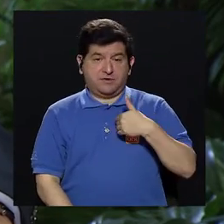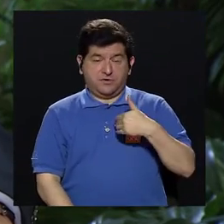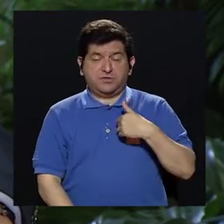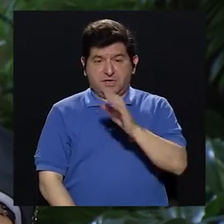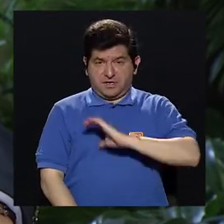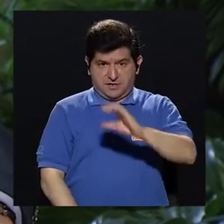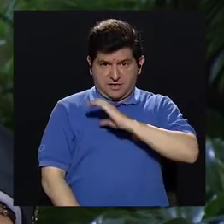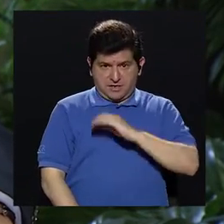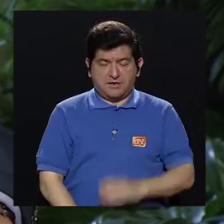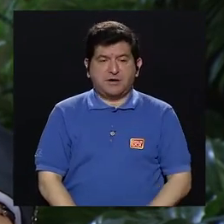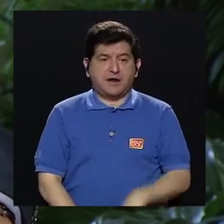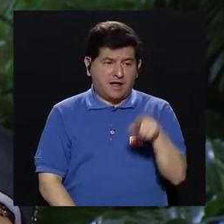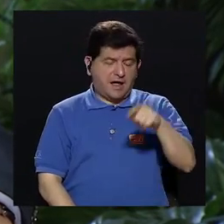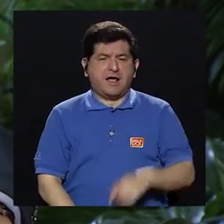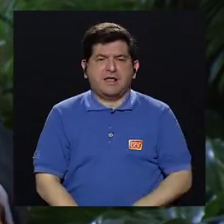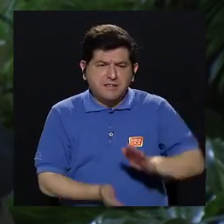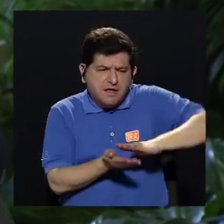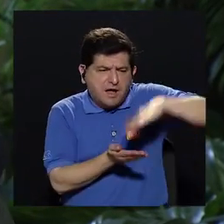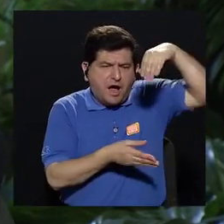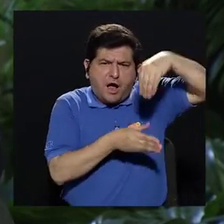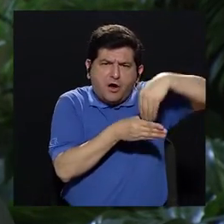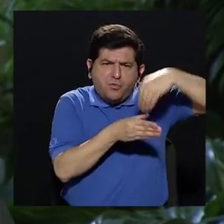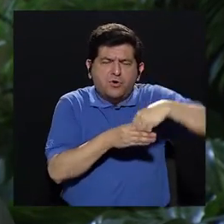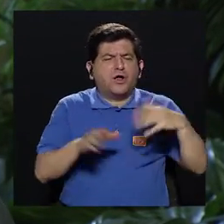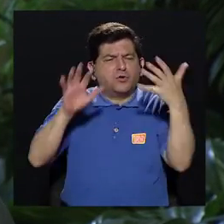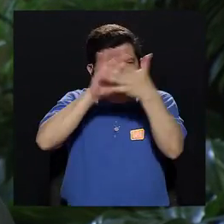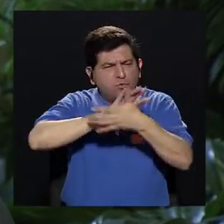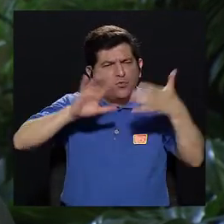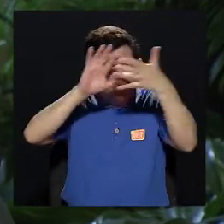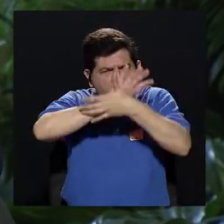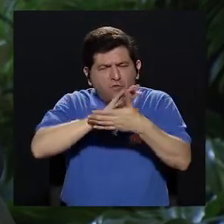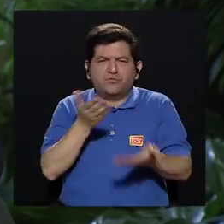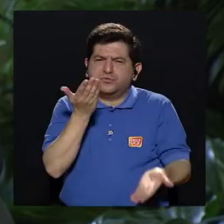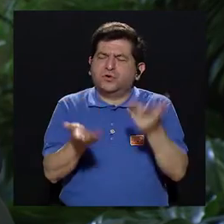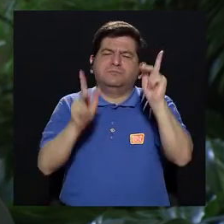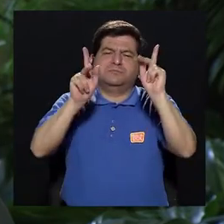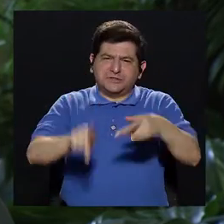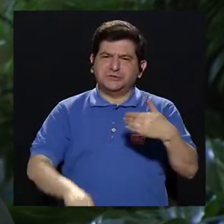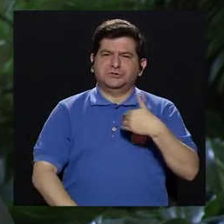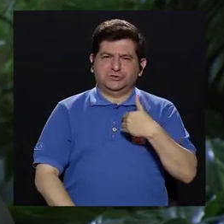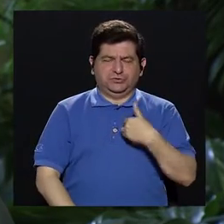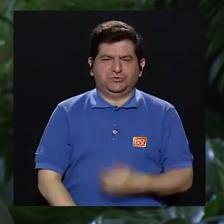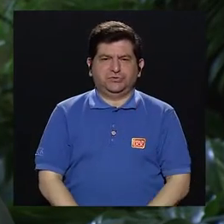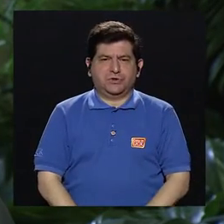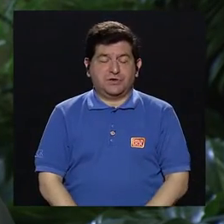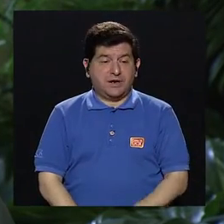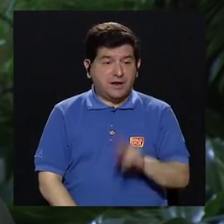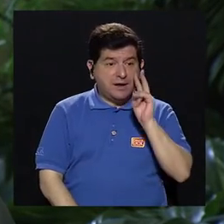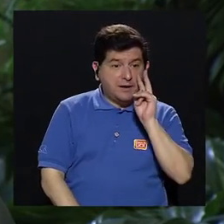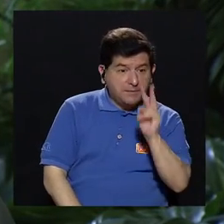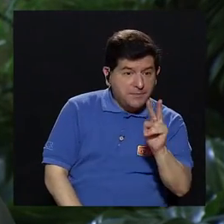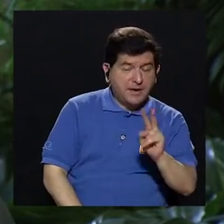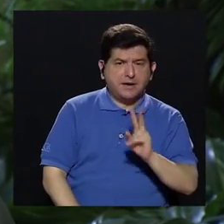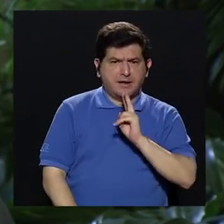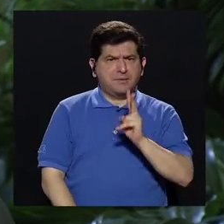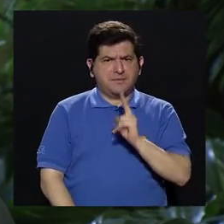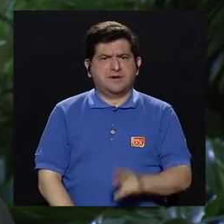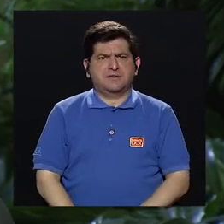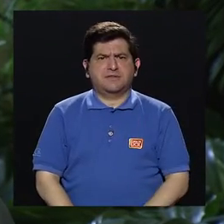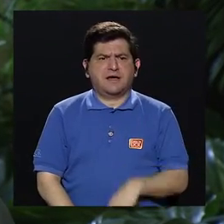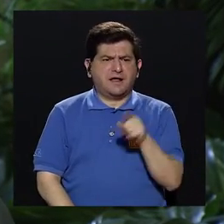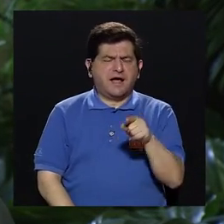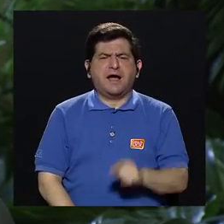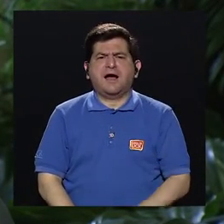elementos de acumulación de reservas. Entonces, es una confusión que le genera a mucha gente que lo que está viendo es en realidad un